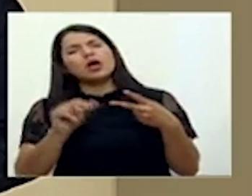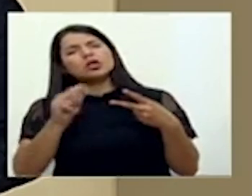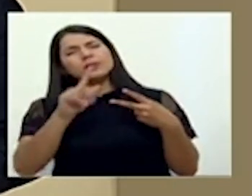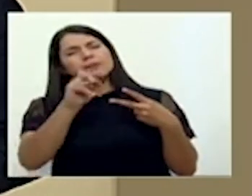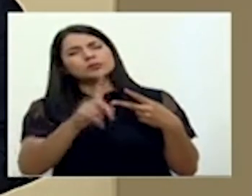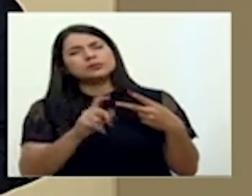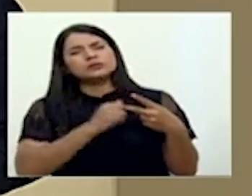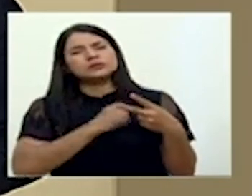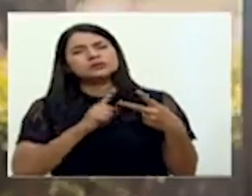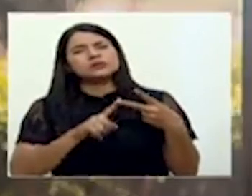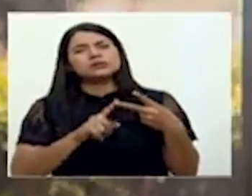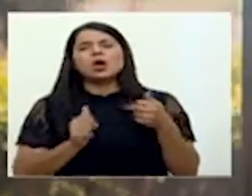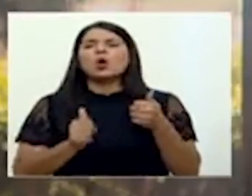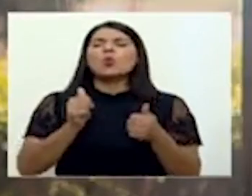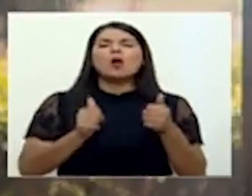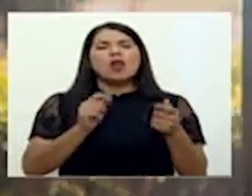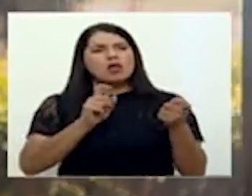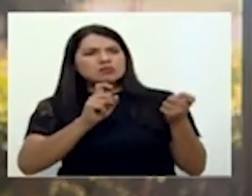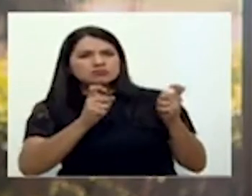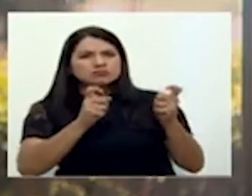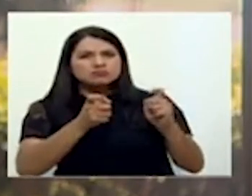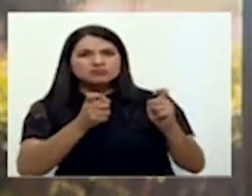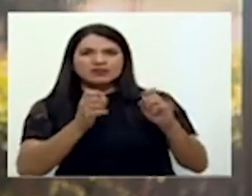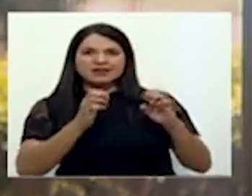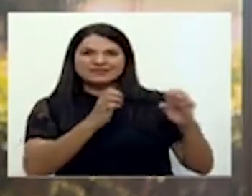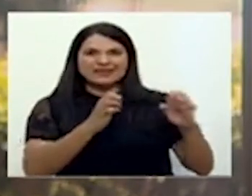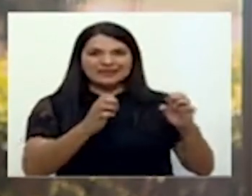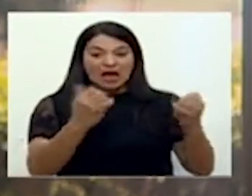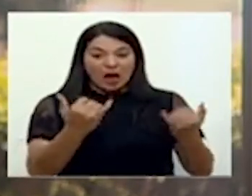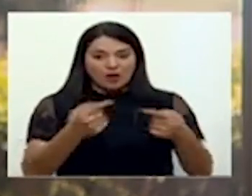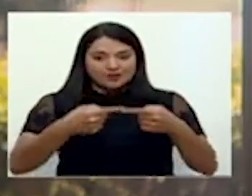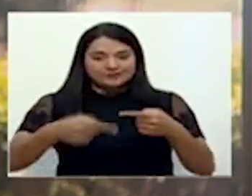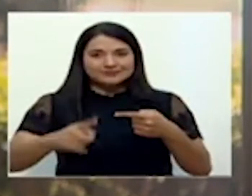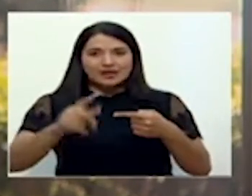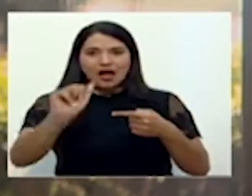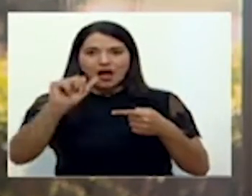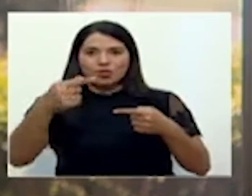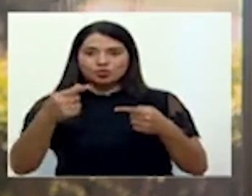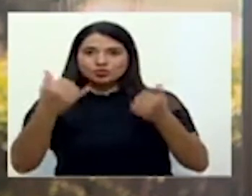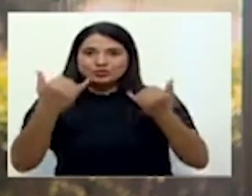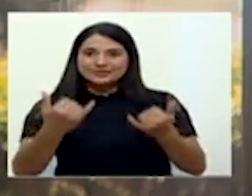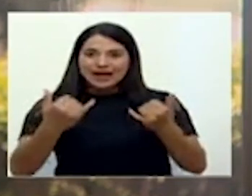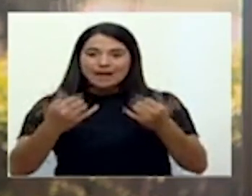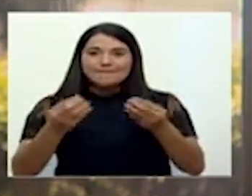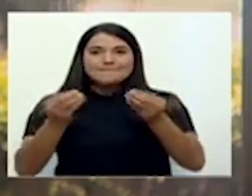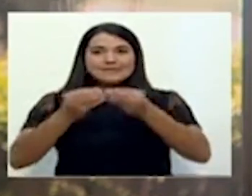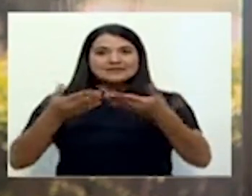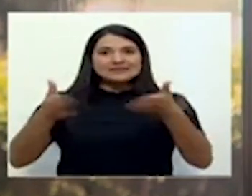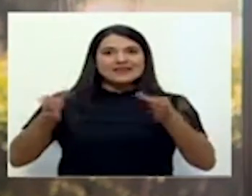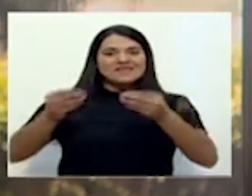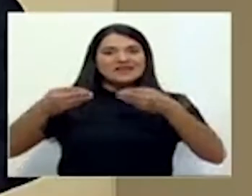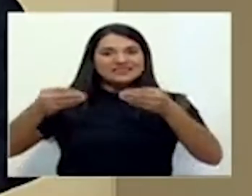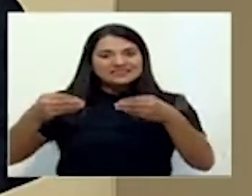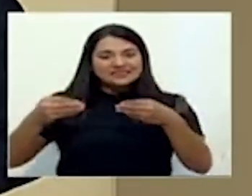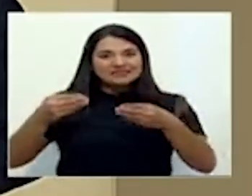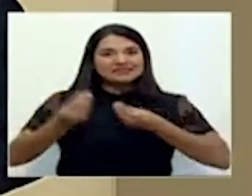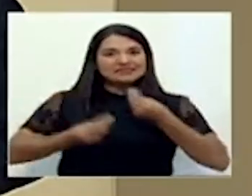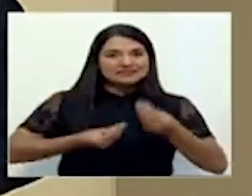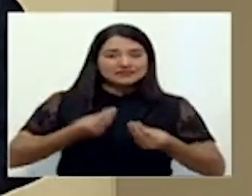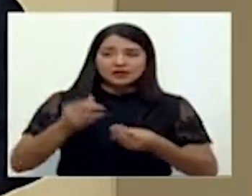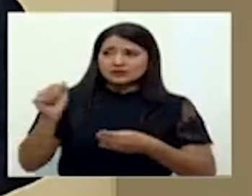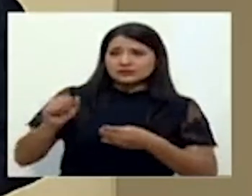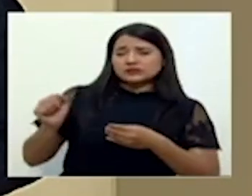respecto a… ¿Qué ajustes van a hacer en esta estrategia, entonces, de cara a agosto, que ya vamos para una actividad más ampliada? Sí, no, los